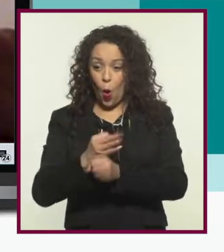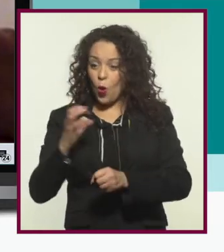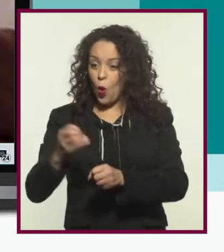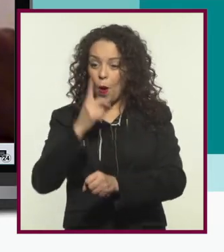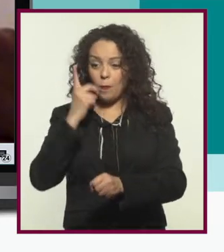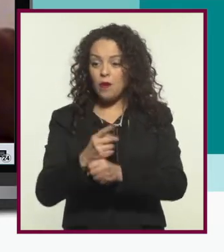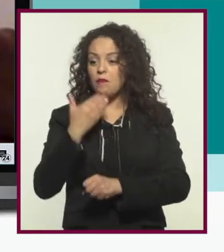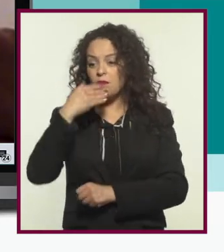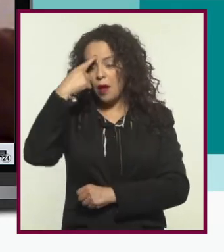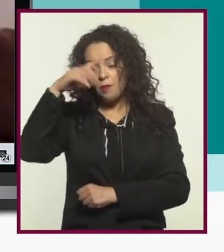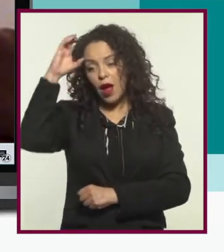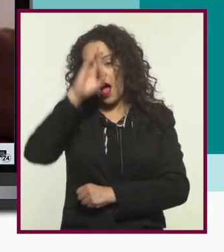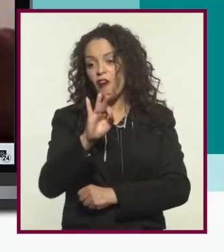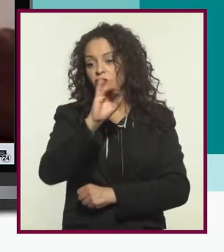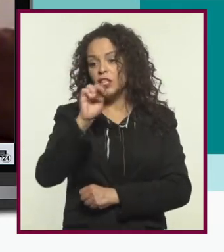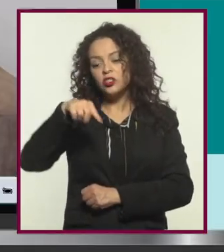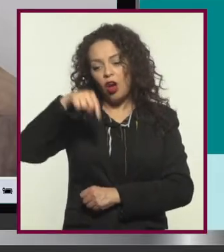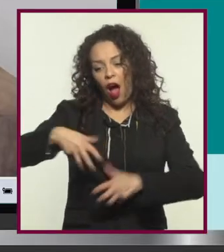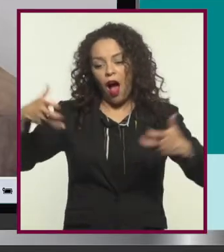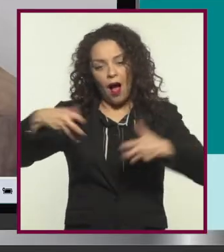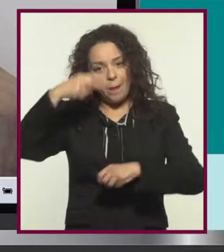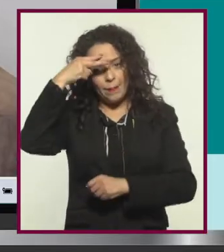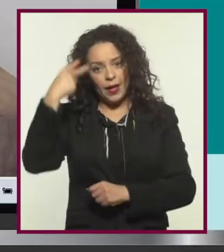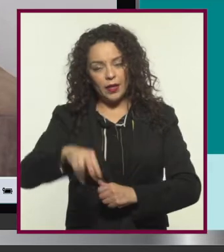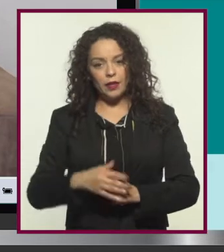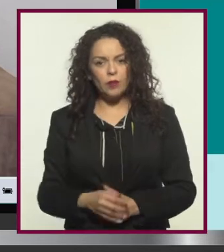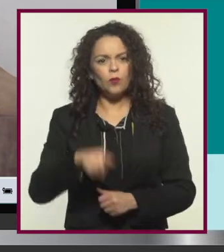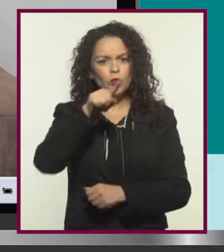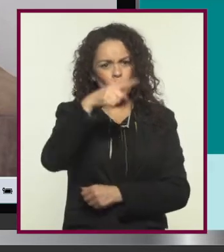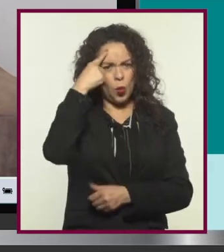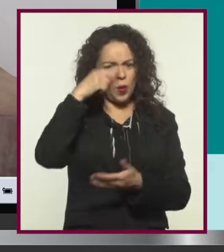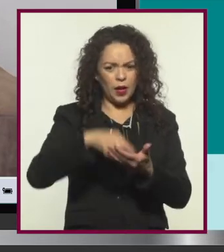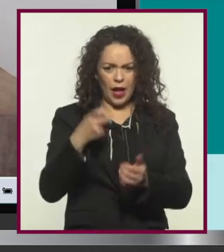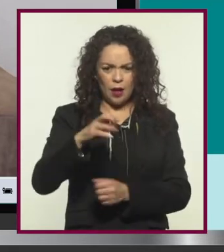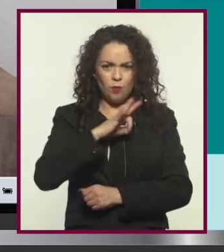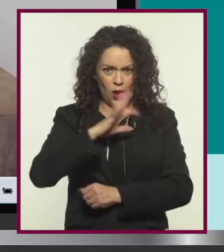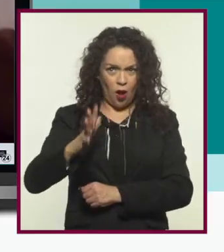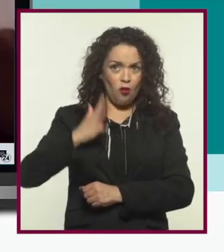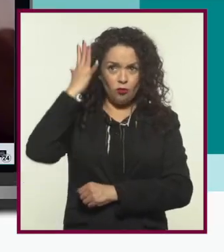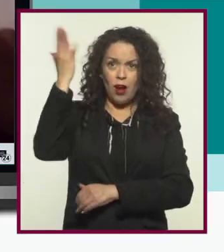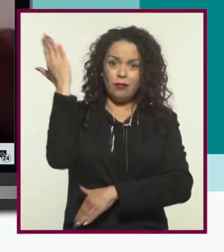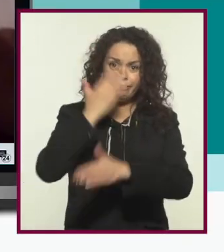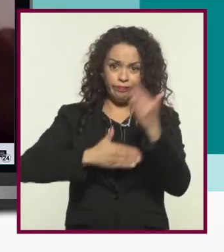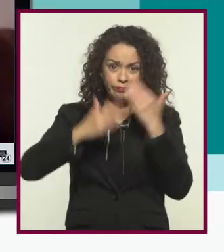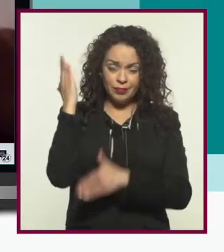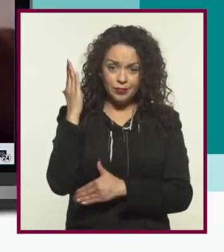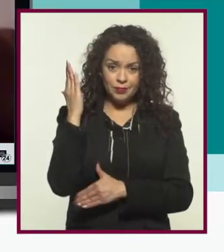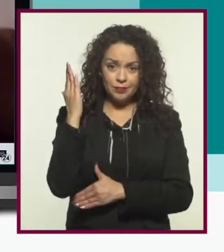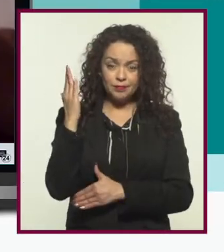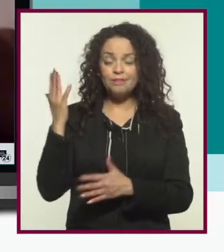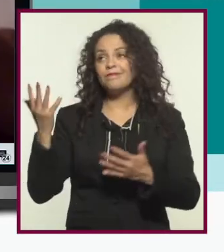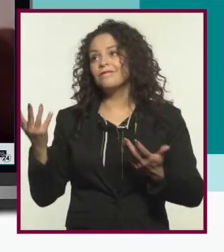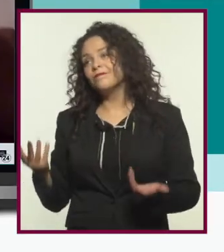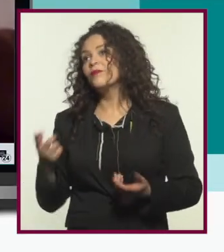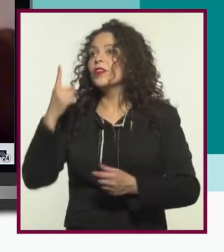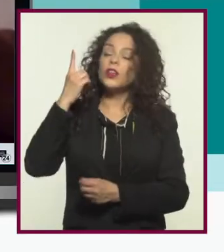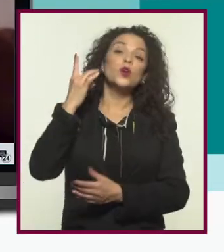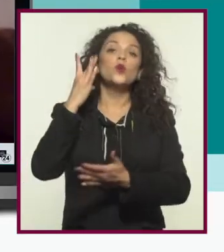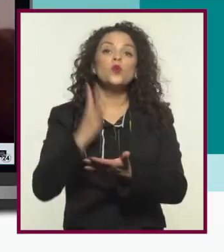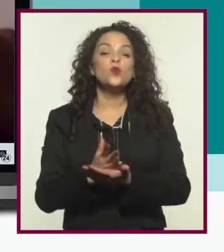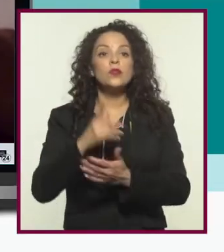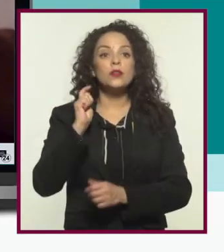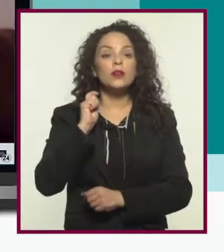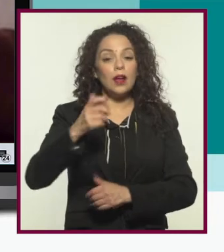momento para la ciencia ficción mexicana. ¿Crees que es un terreno que aún tiene futuro? La ciencia ficción es muy relevante, no